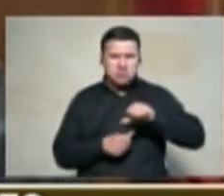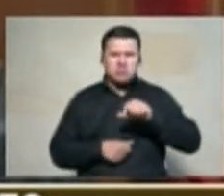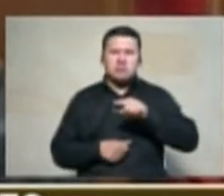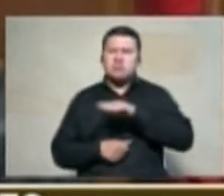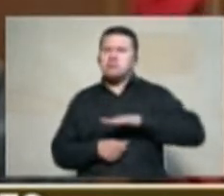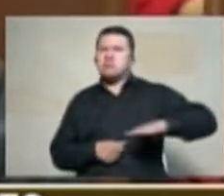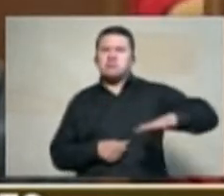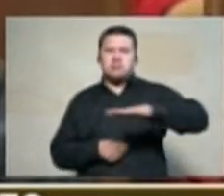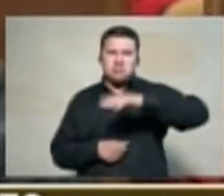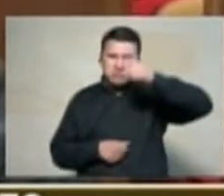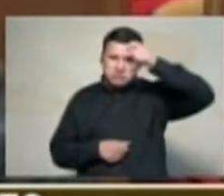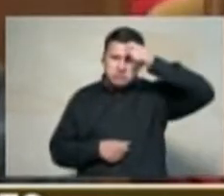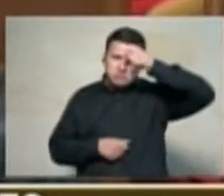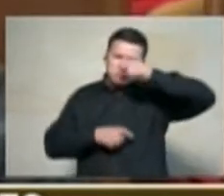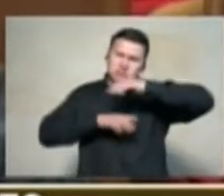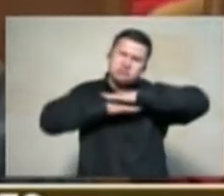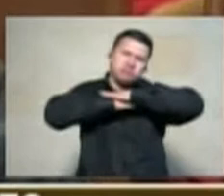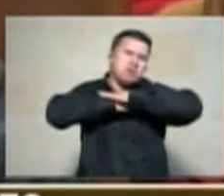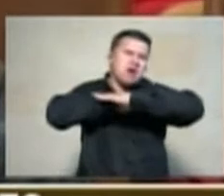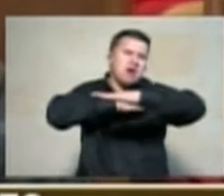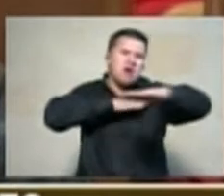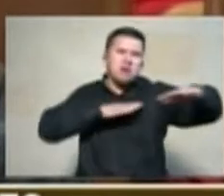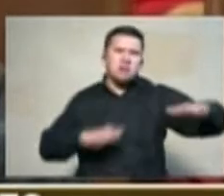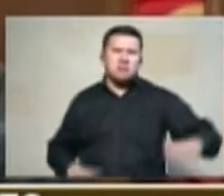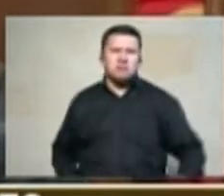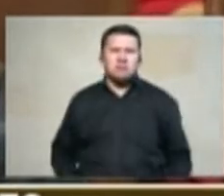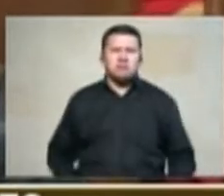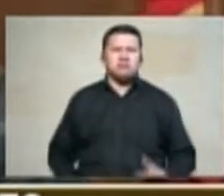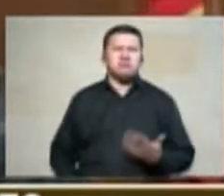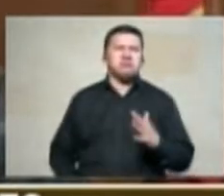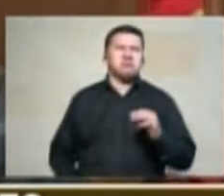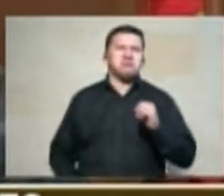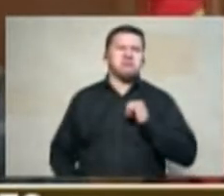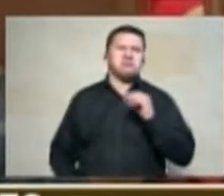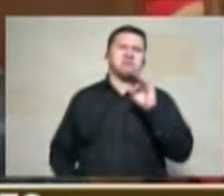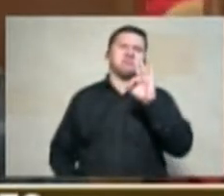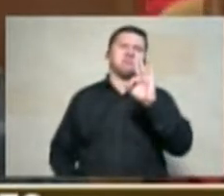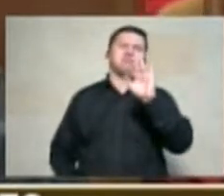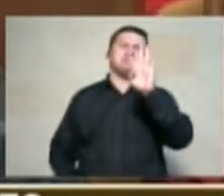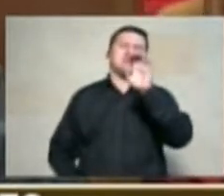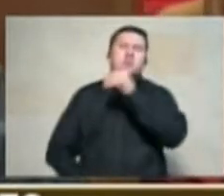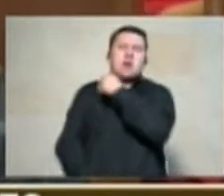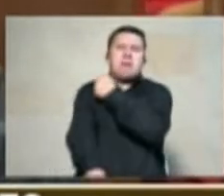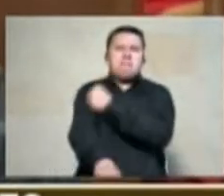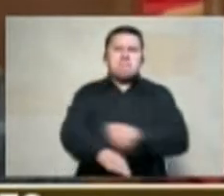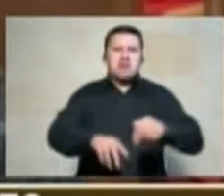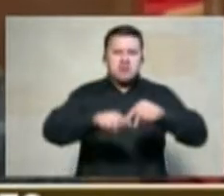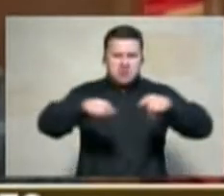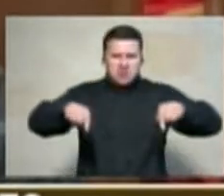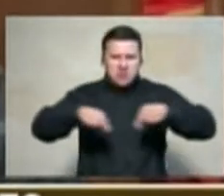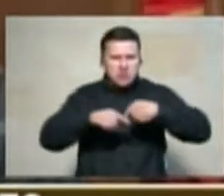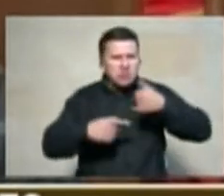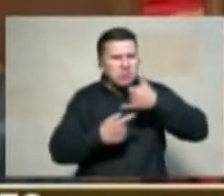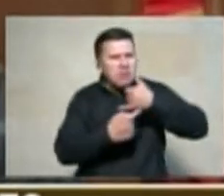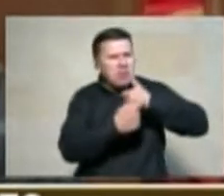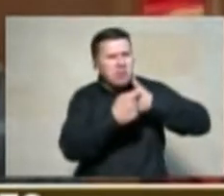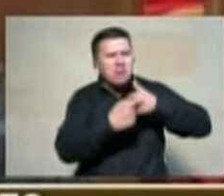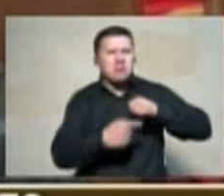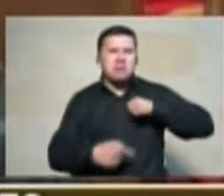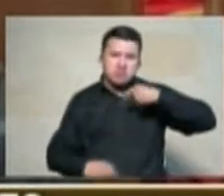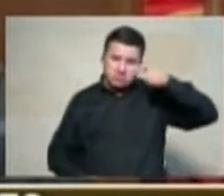que ocupan unas 39 millones de hectáreas hay vacas que pueden tener 20